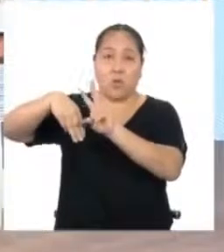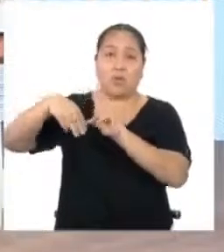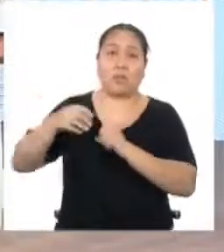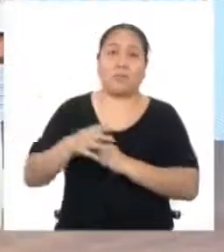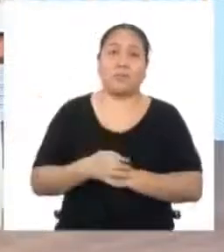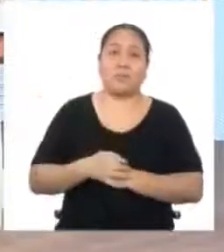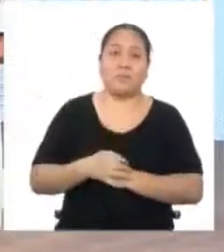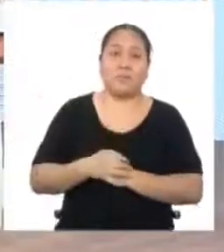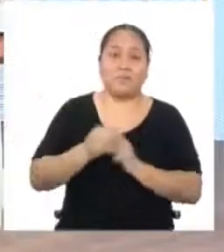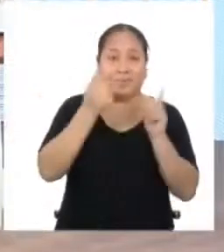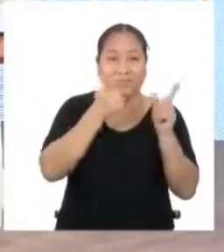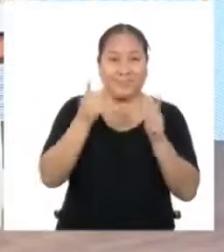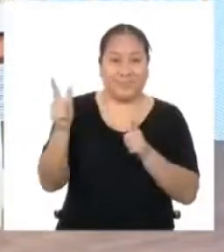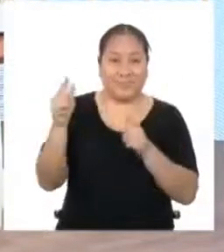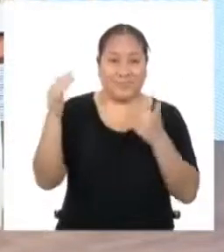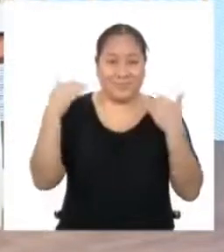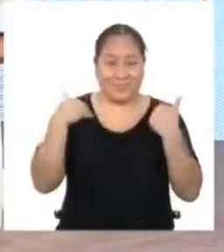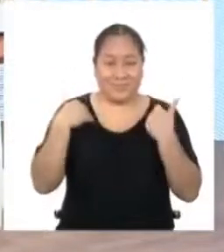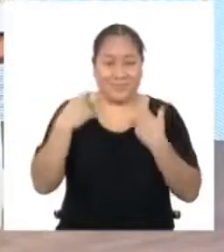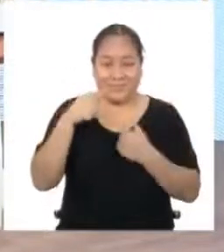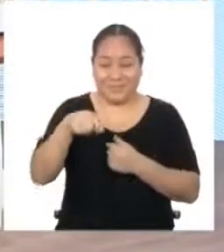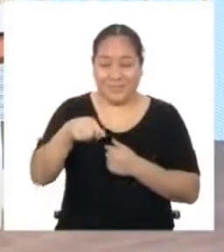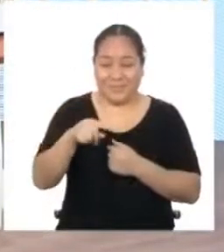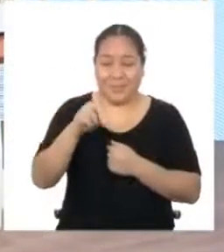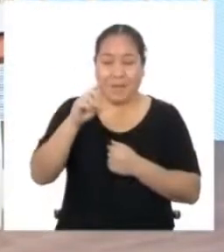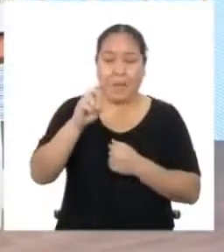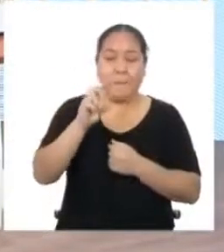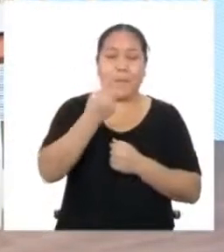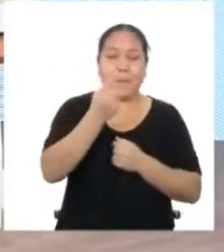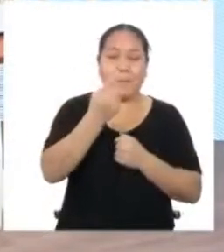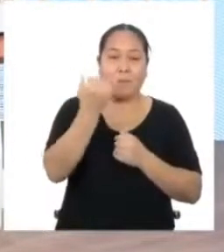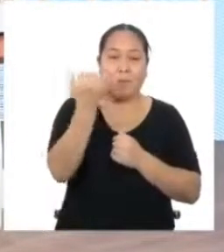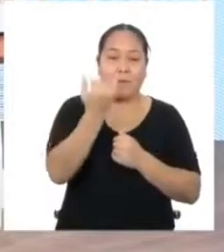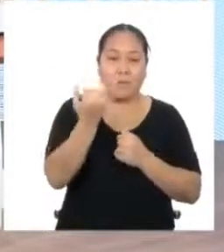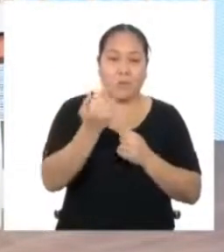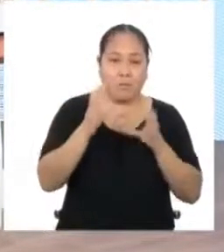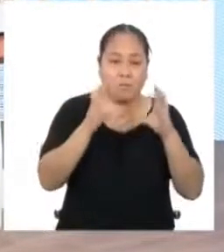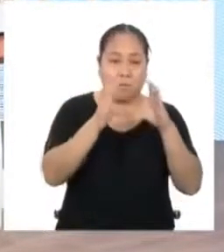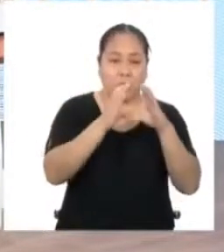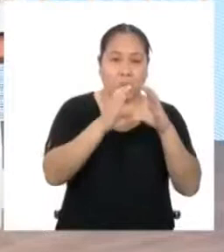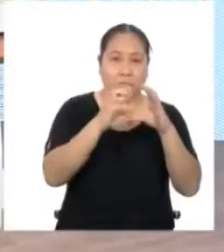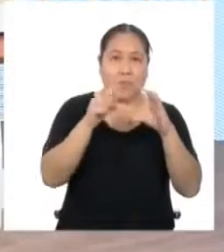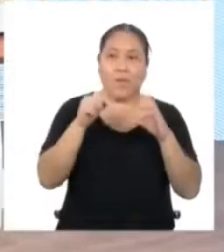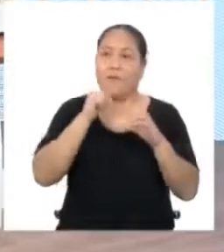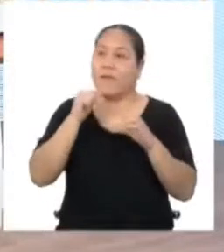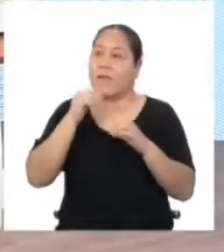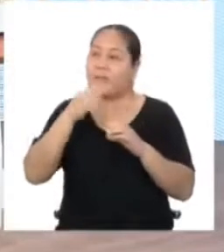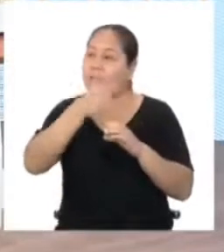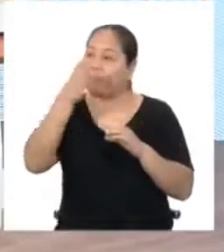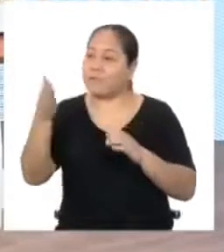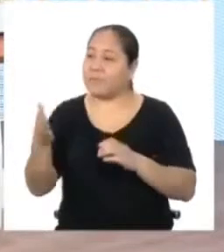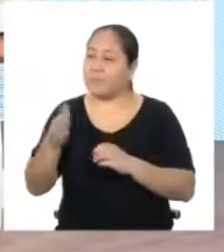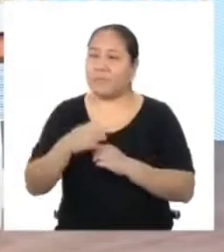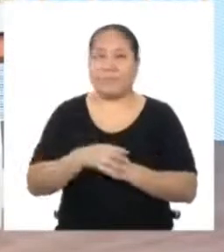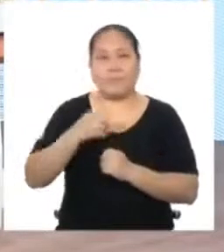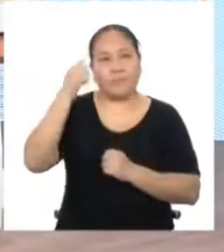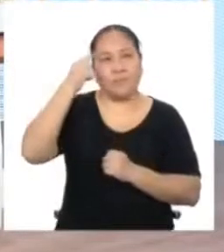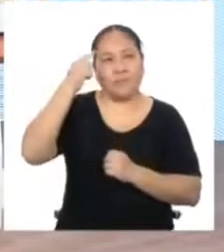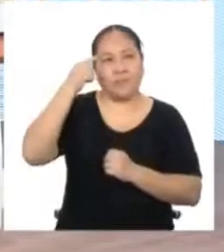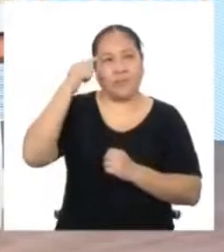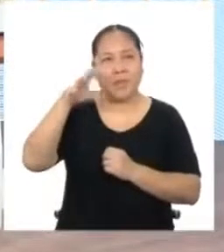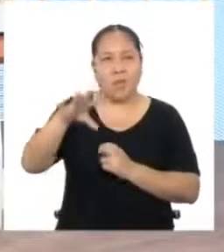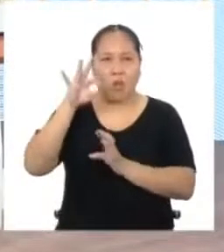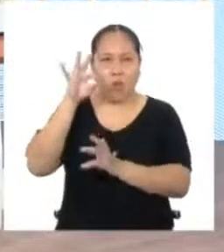¡Listo! Ya tenemos el área de la primera figura O sea, del primer biohuerto Nos falta la siguiente Creo que podemos